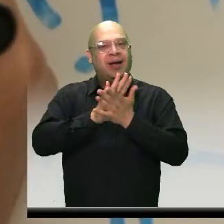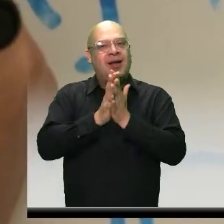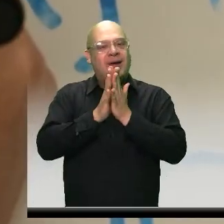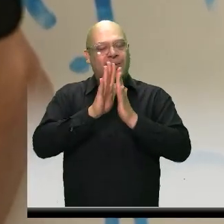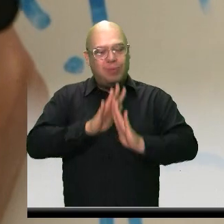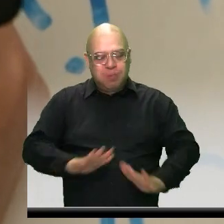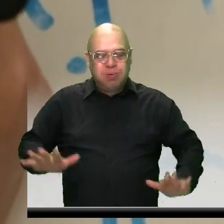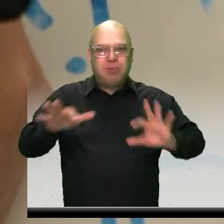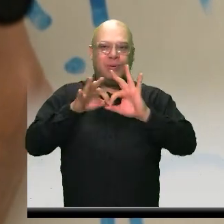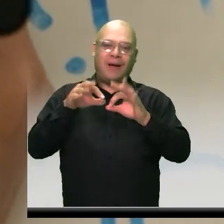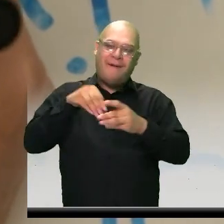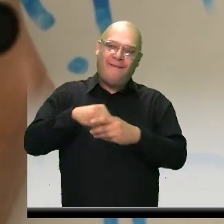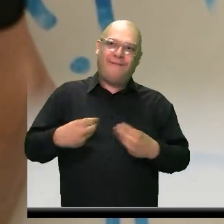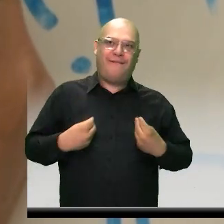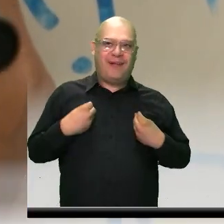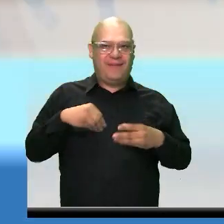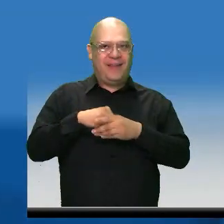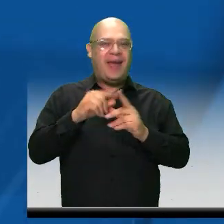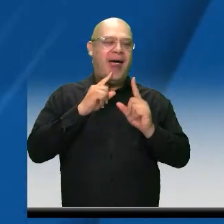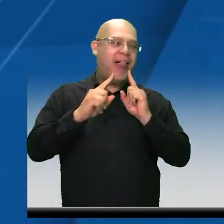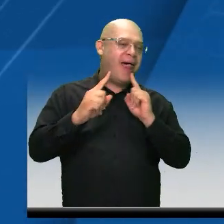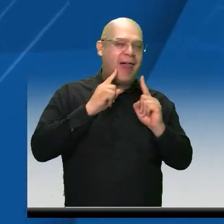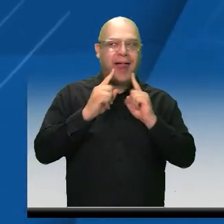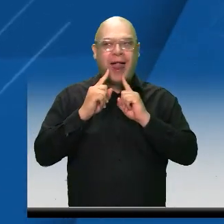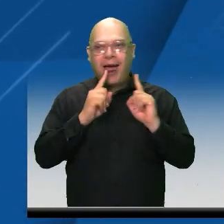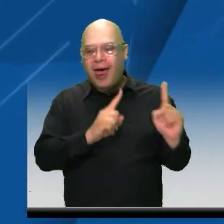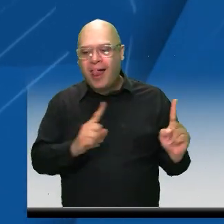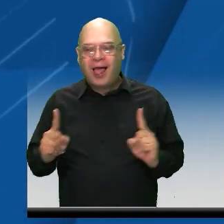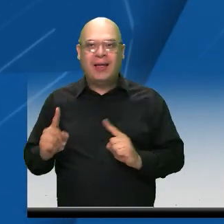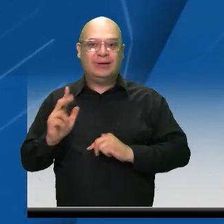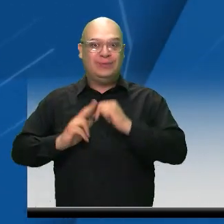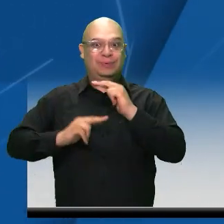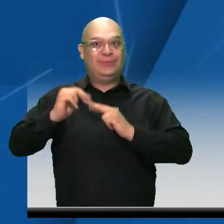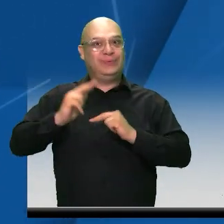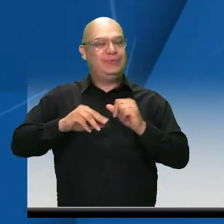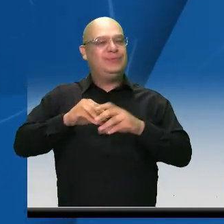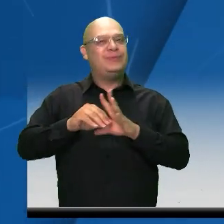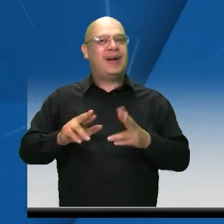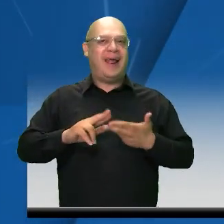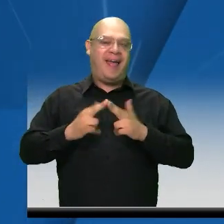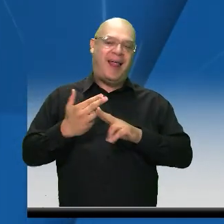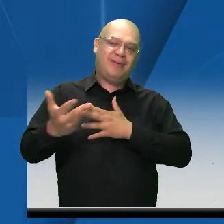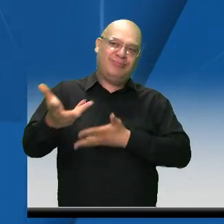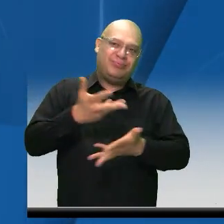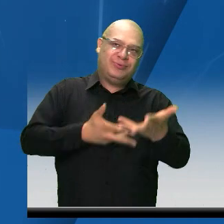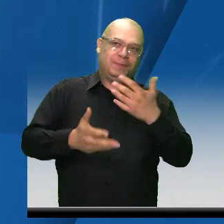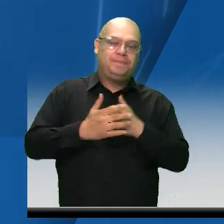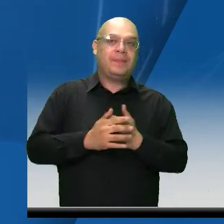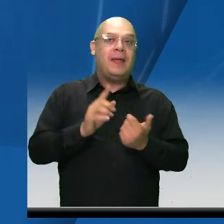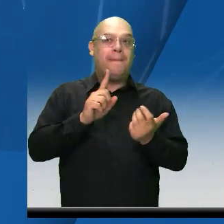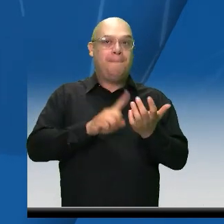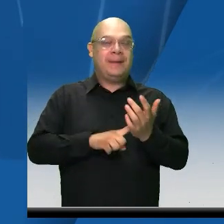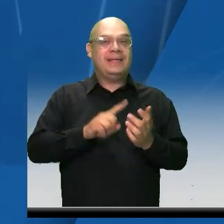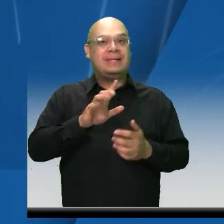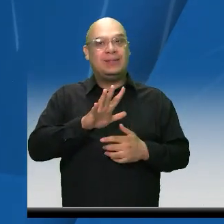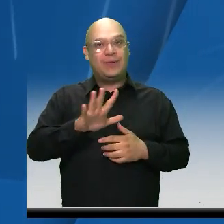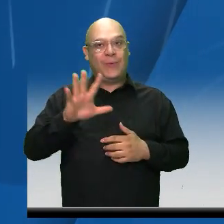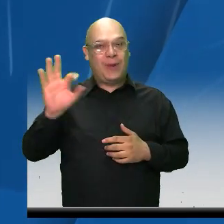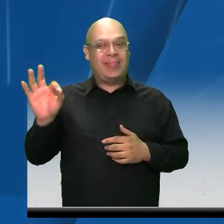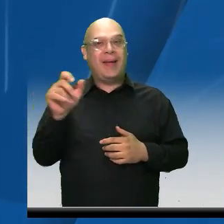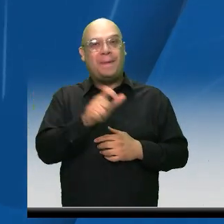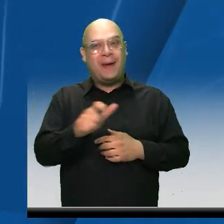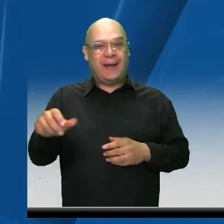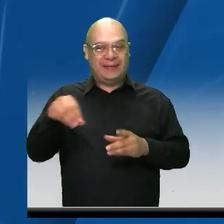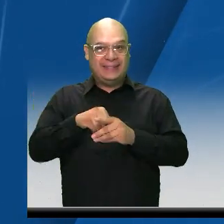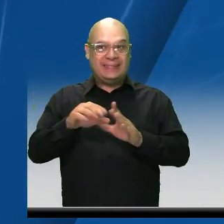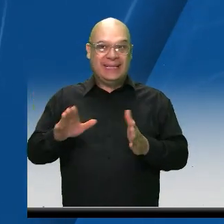y en el que el diálogo sea la base de la construcción de las relaciones. Más de 1,150 beneficiarios de los servicios de